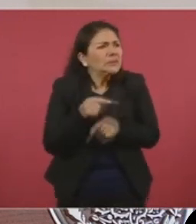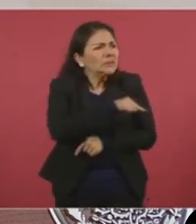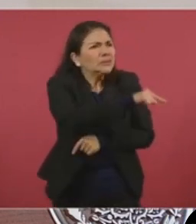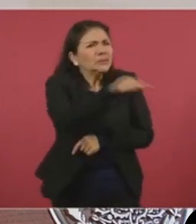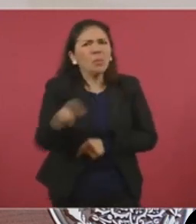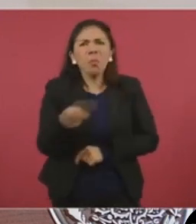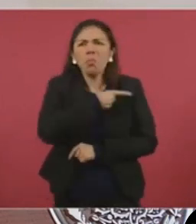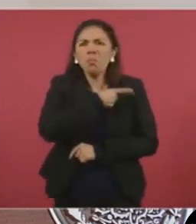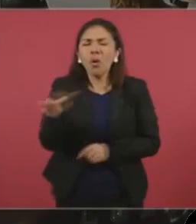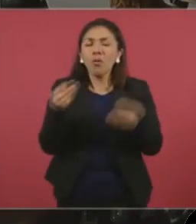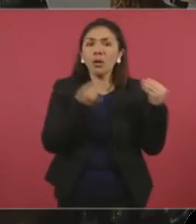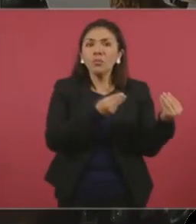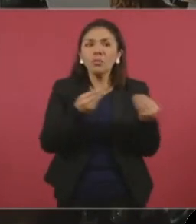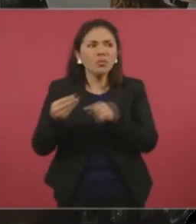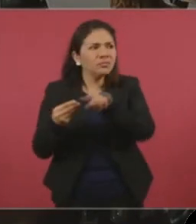tanta pobreza,